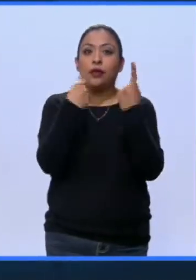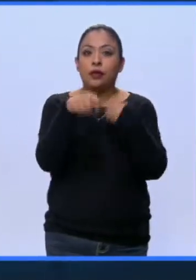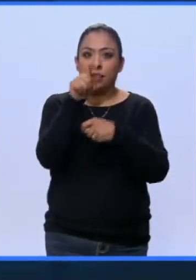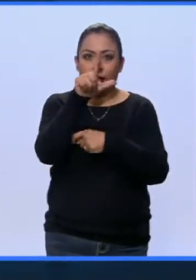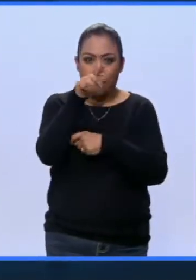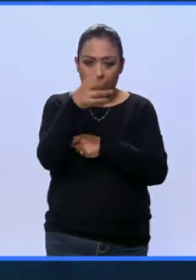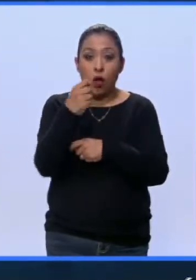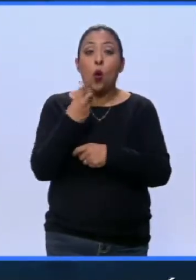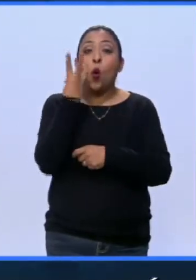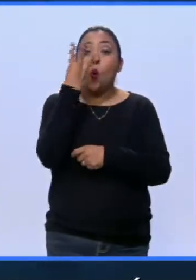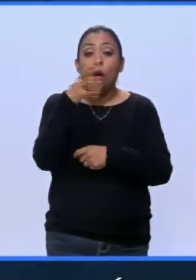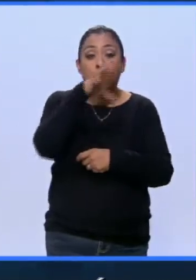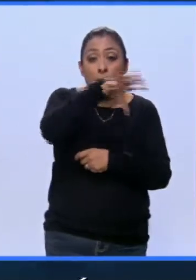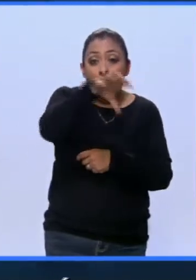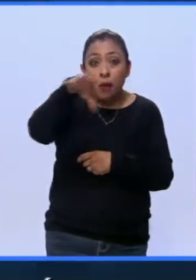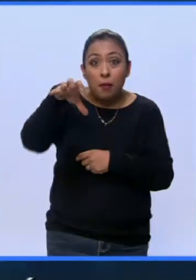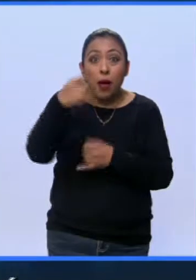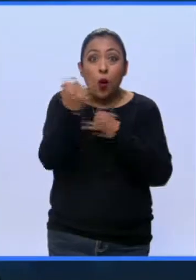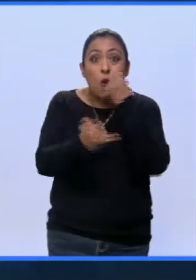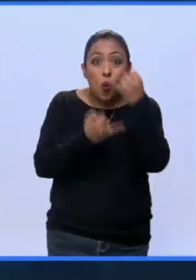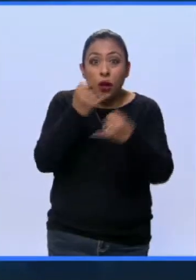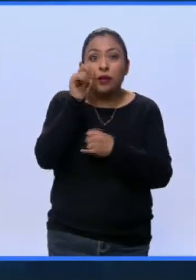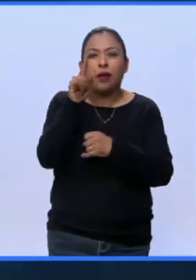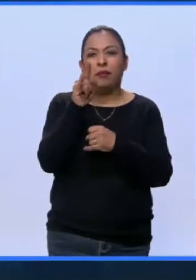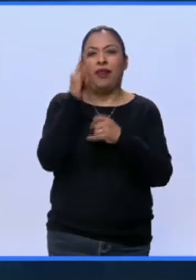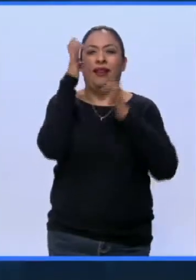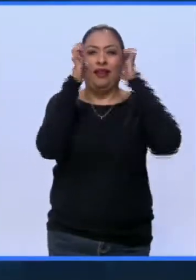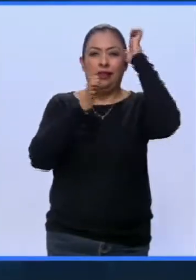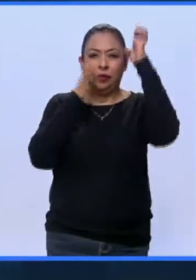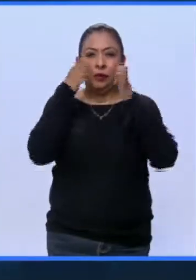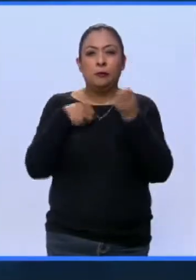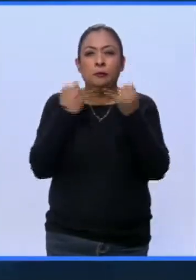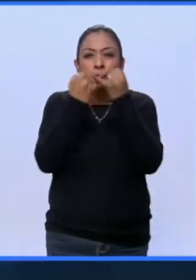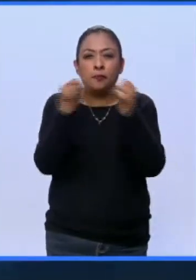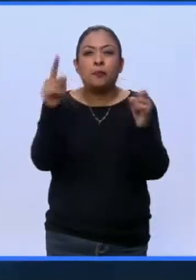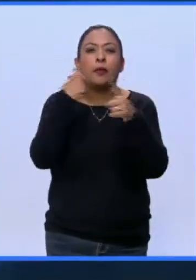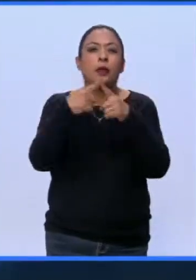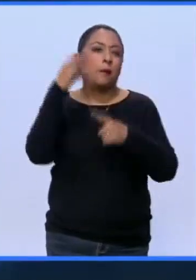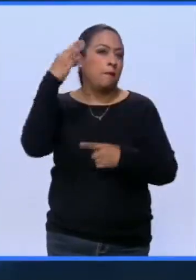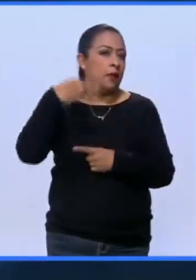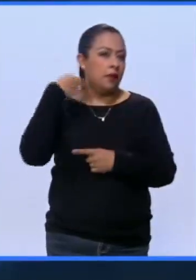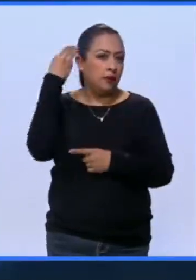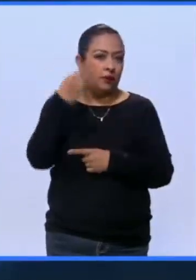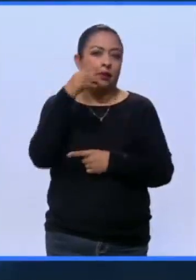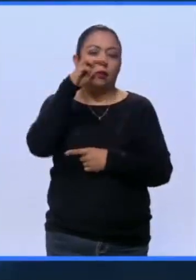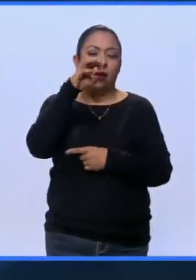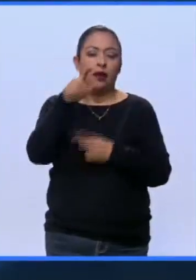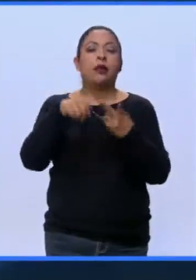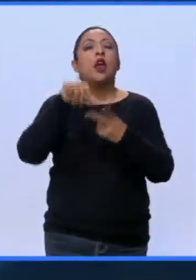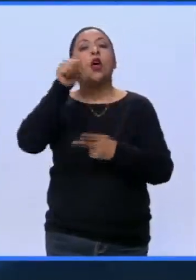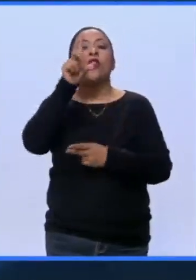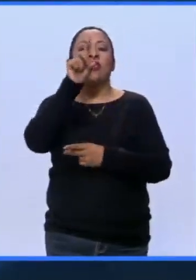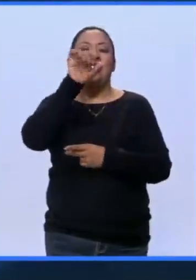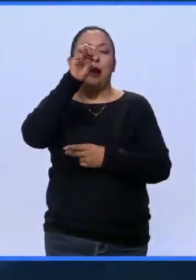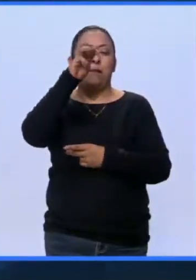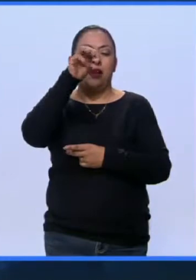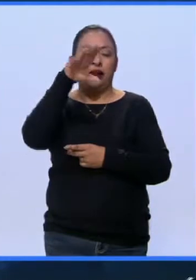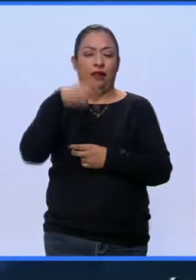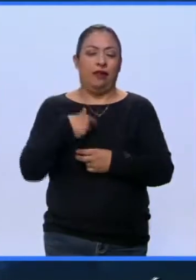áreas de juegos y una galería. A la ceremonia de apertura acudieron la princesa Marie y el príncipe Frédéric de Dinamarca.